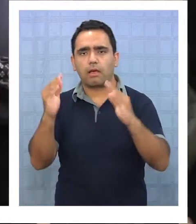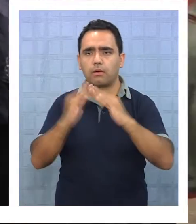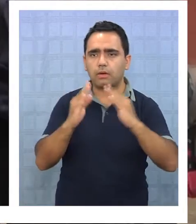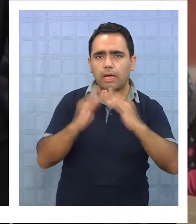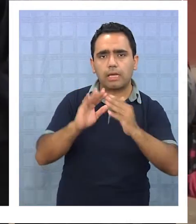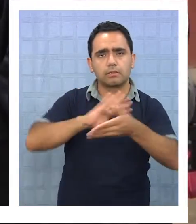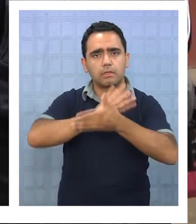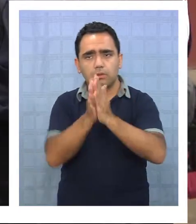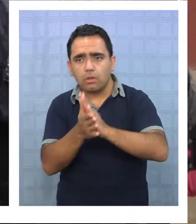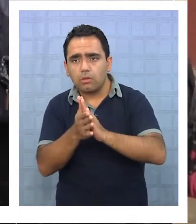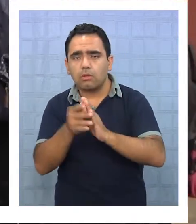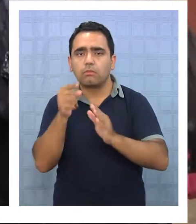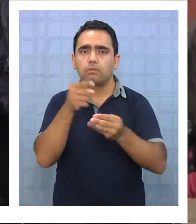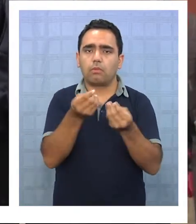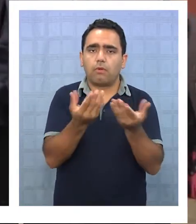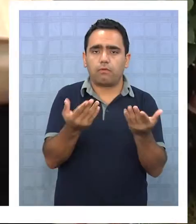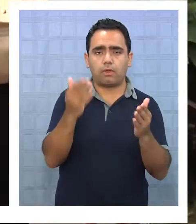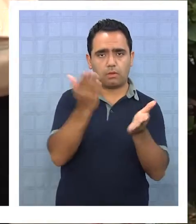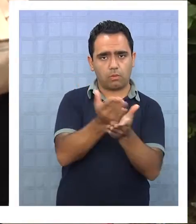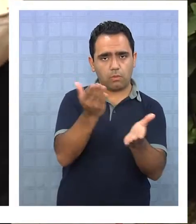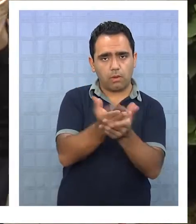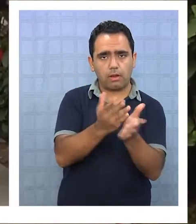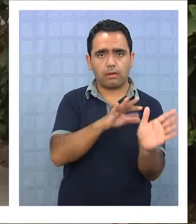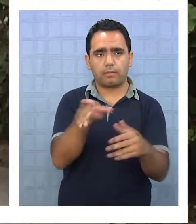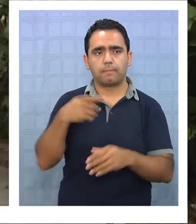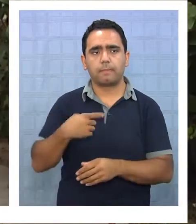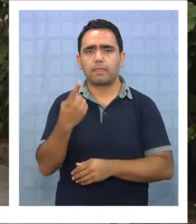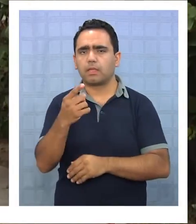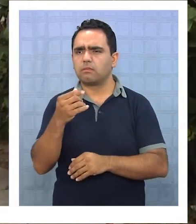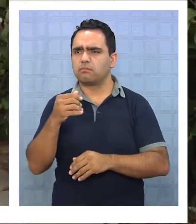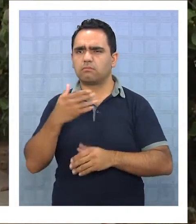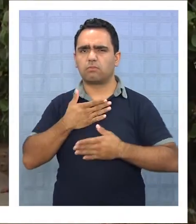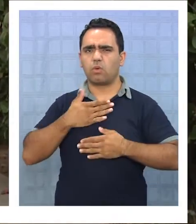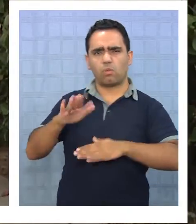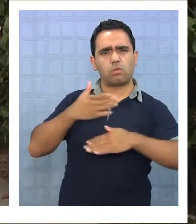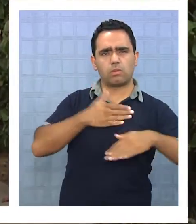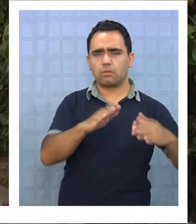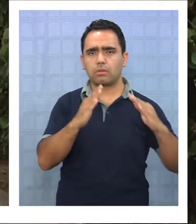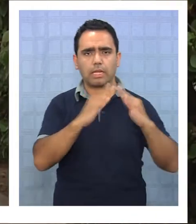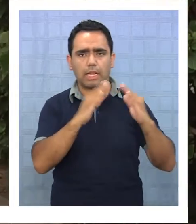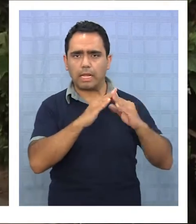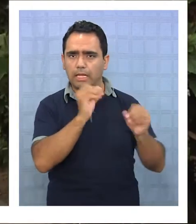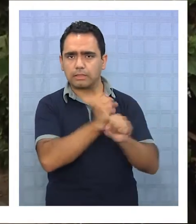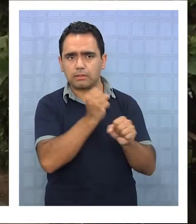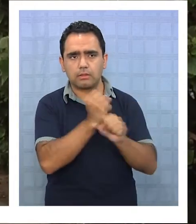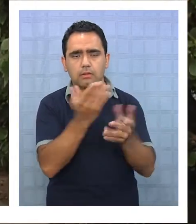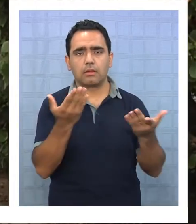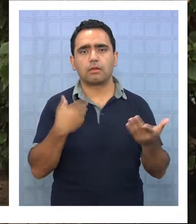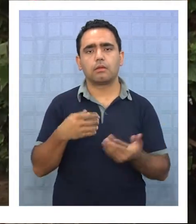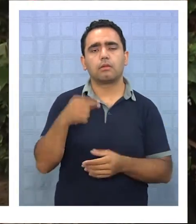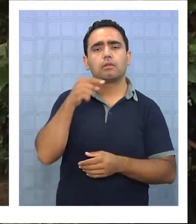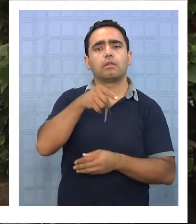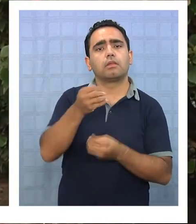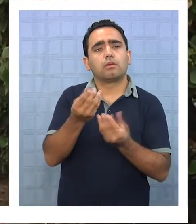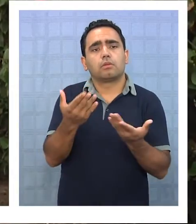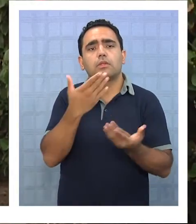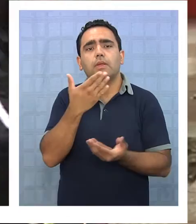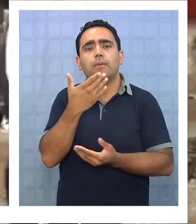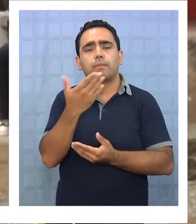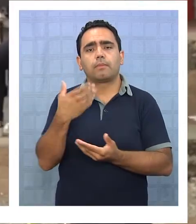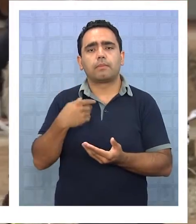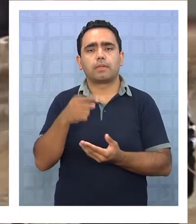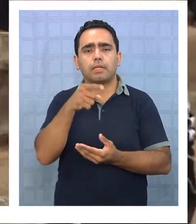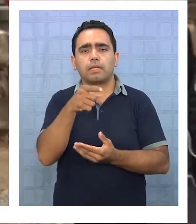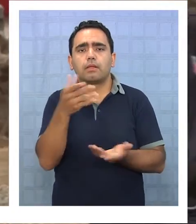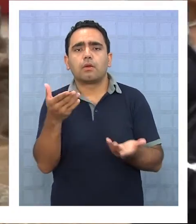reforzamientos dentro de esa jornada. Es evidente que existe un rechazo desde todos los sectores en torno a las tareas para la casa, llevándolos incluso a ver con